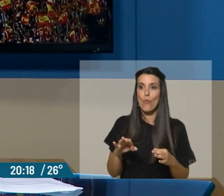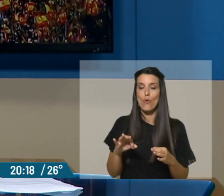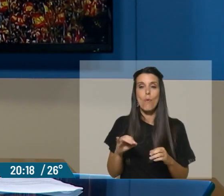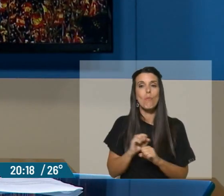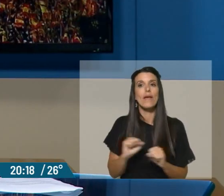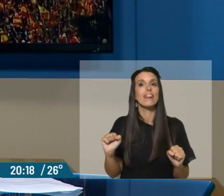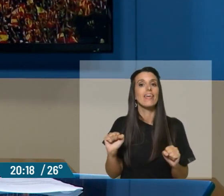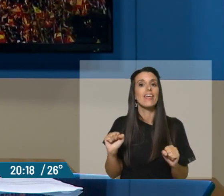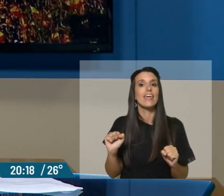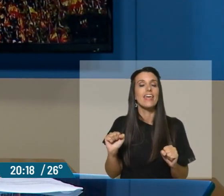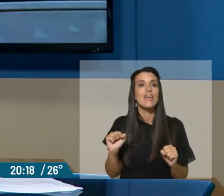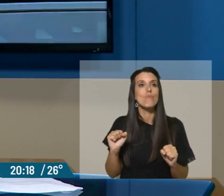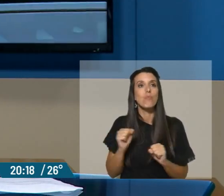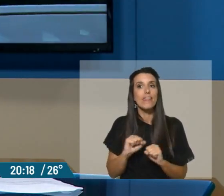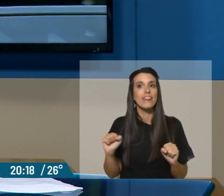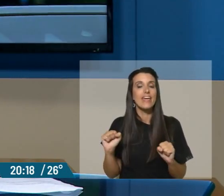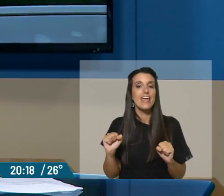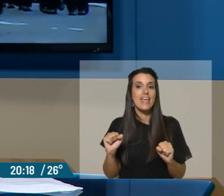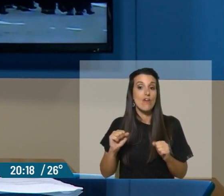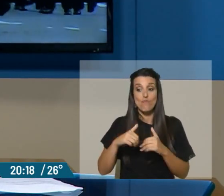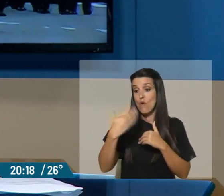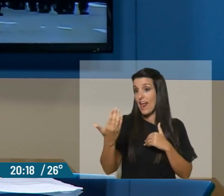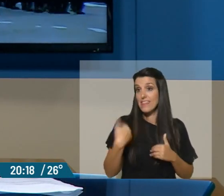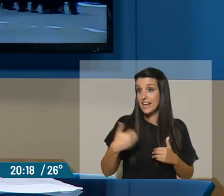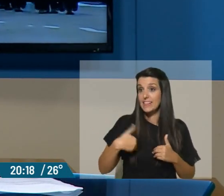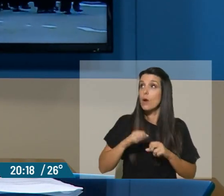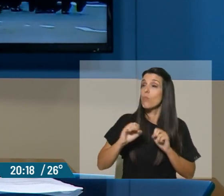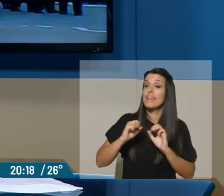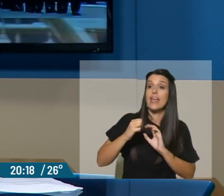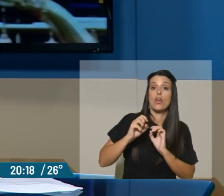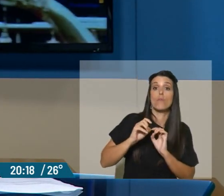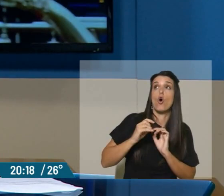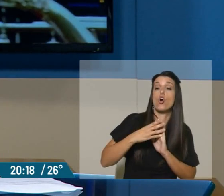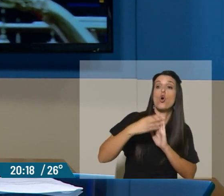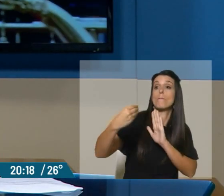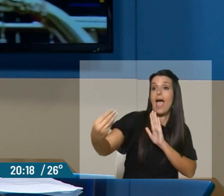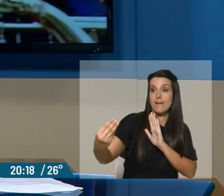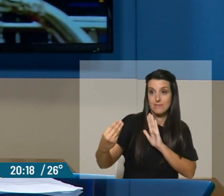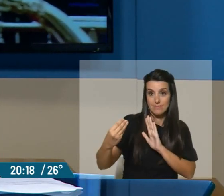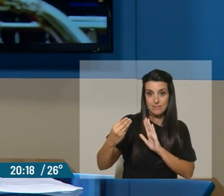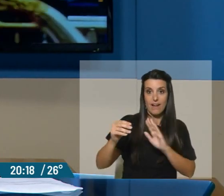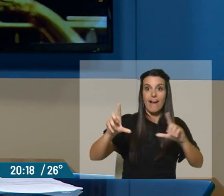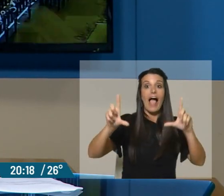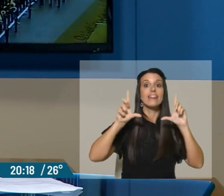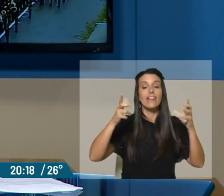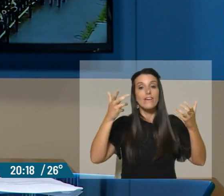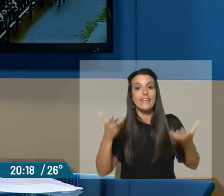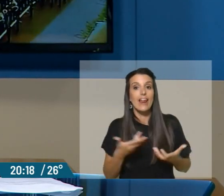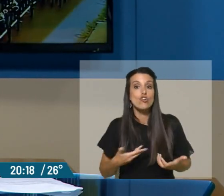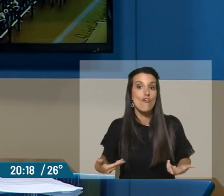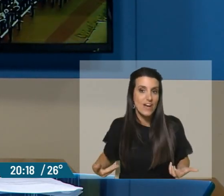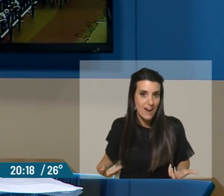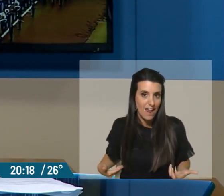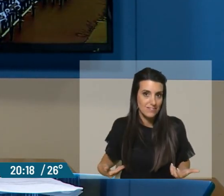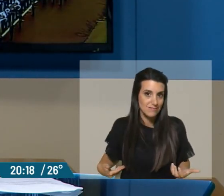podrá tener incidencia fuera de Argentina en candidatos, en postulantes, en aspirantes a gobernantes